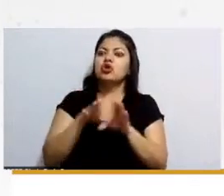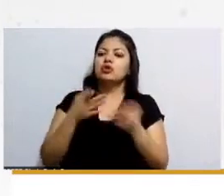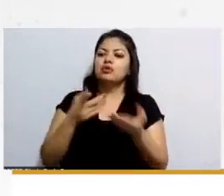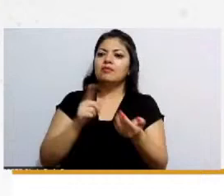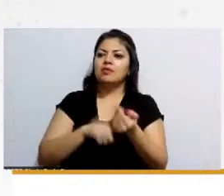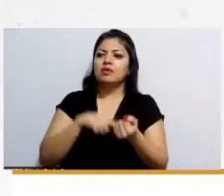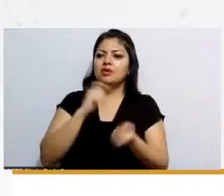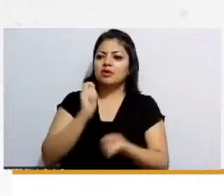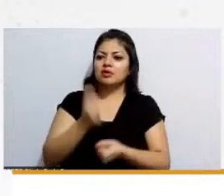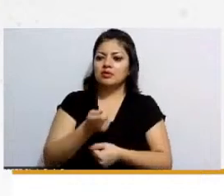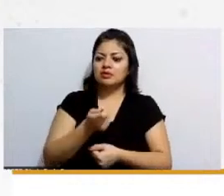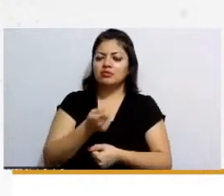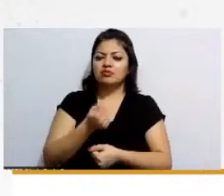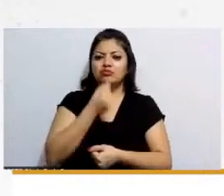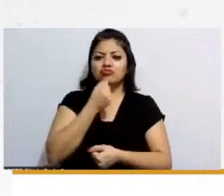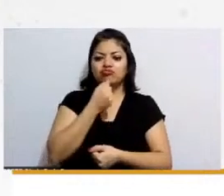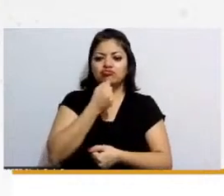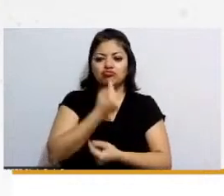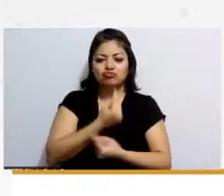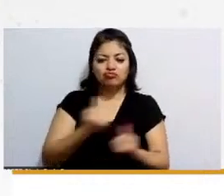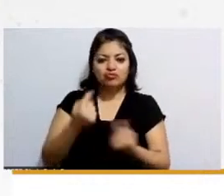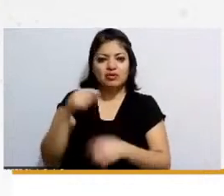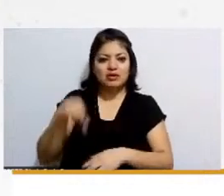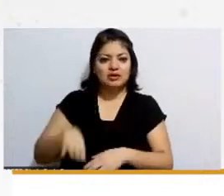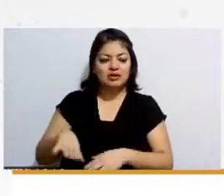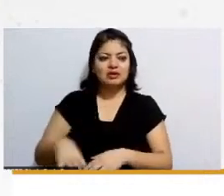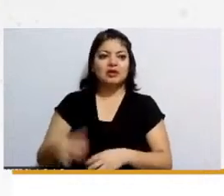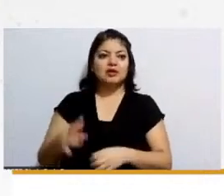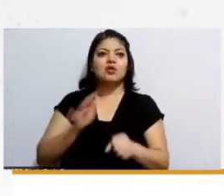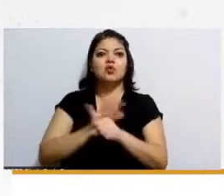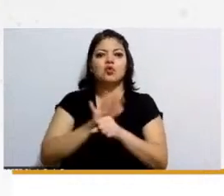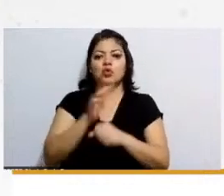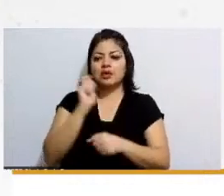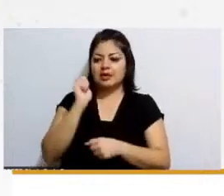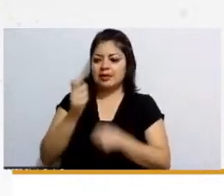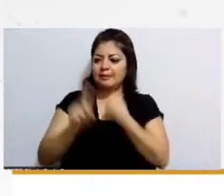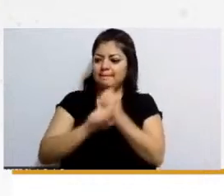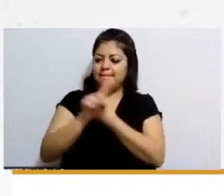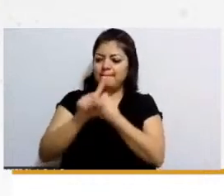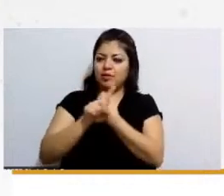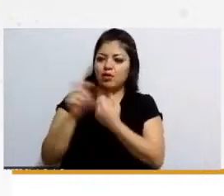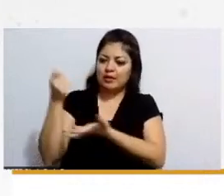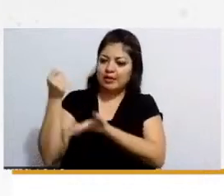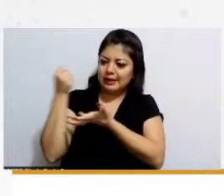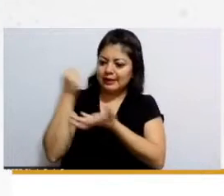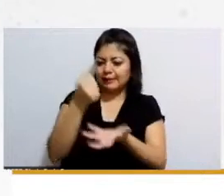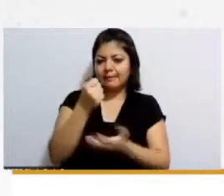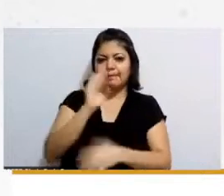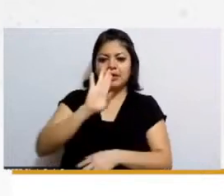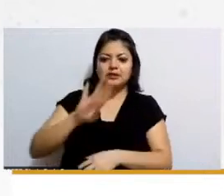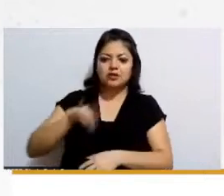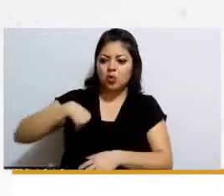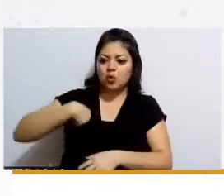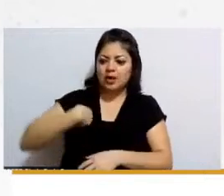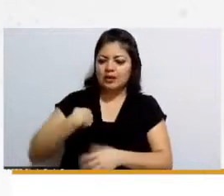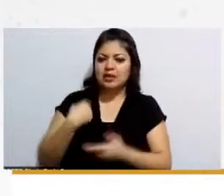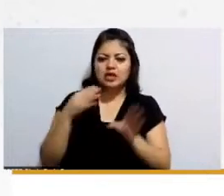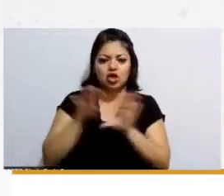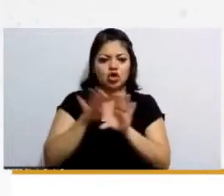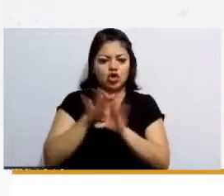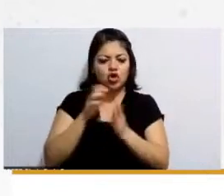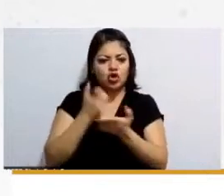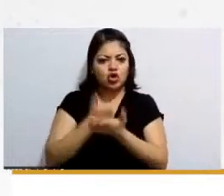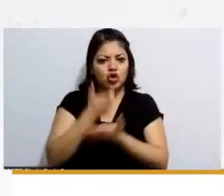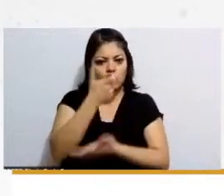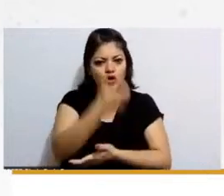del menor como los problemas presupuestarios de cómo se asigna el dinero a guarderías y cuándo están